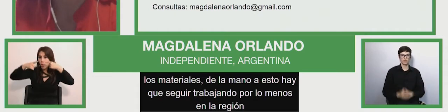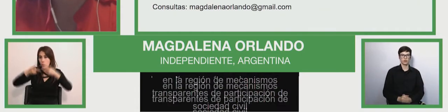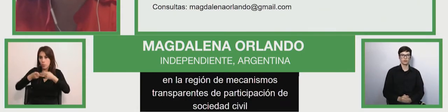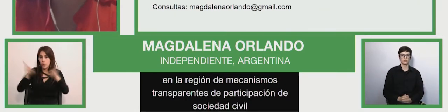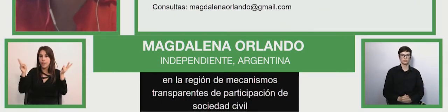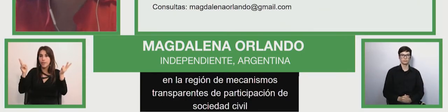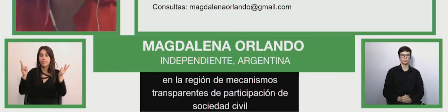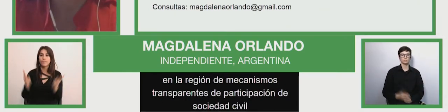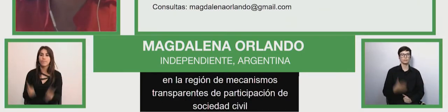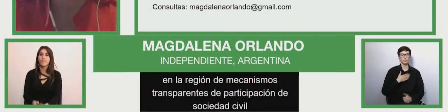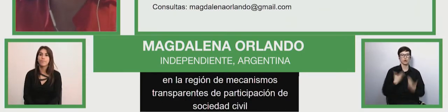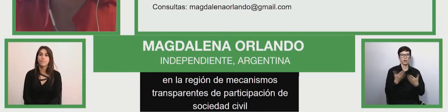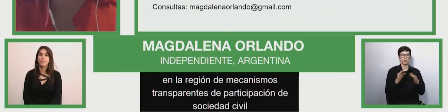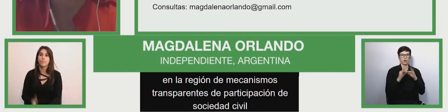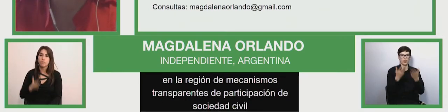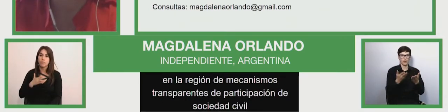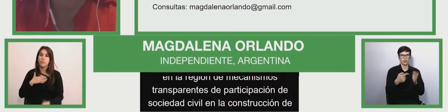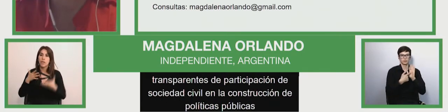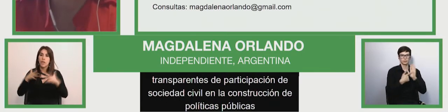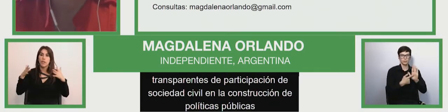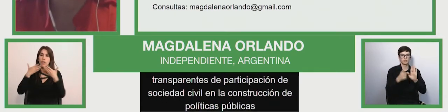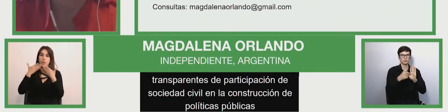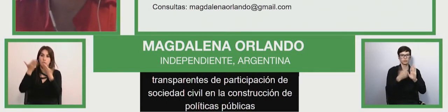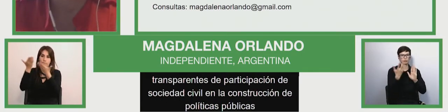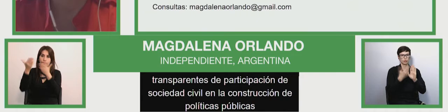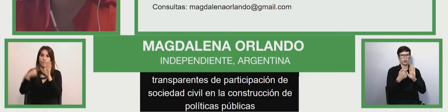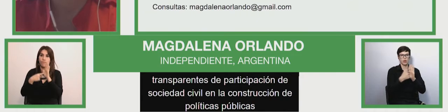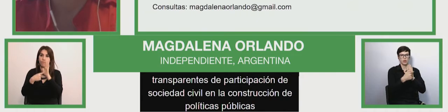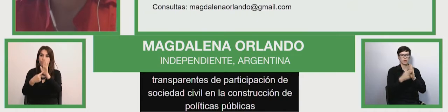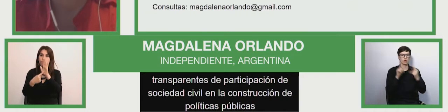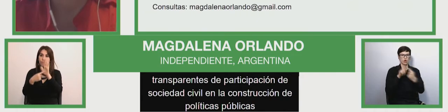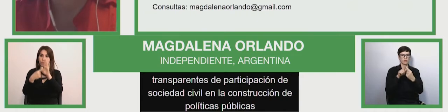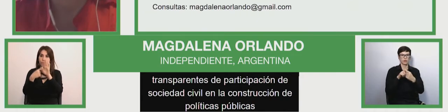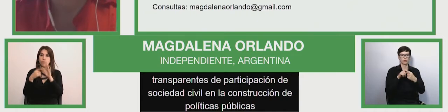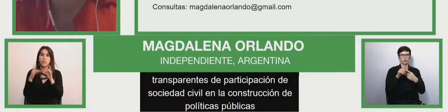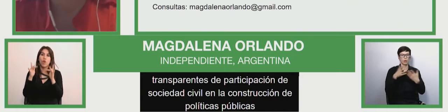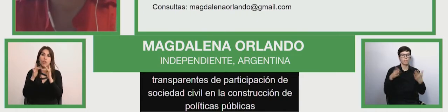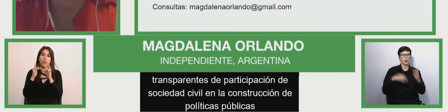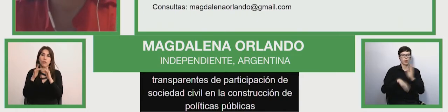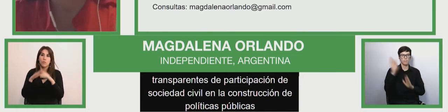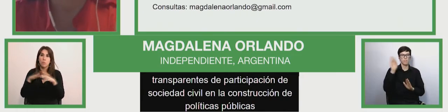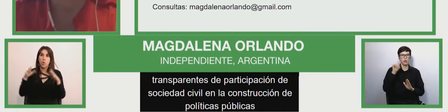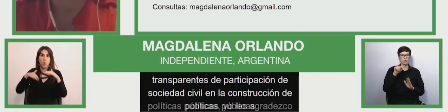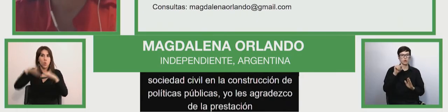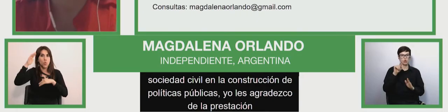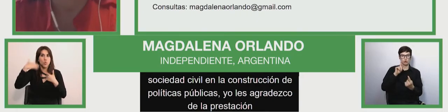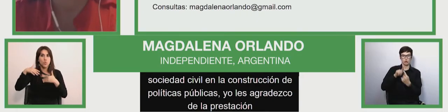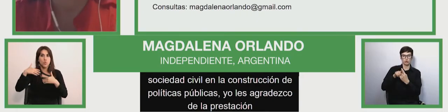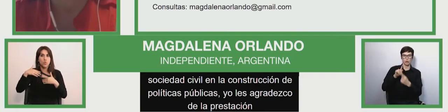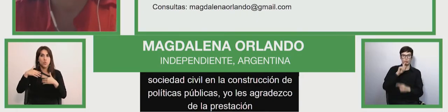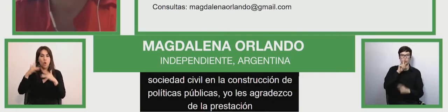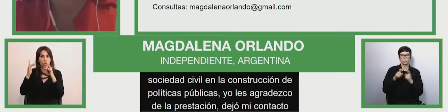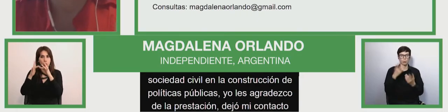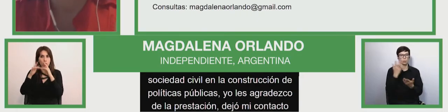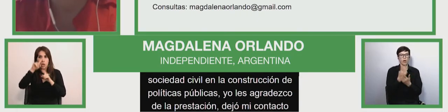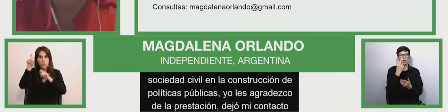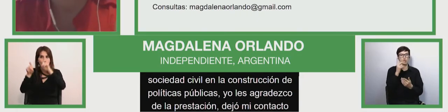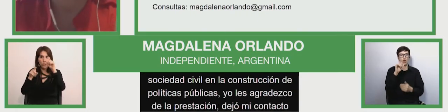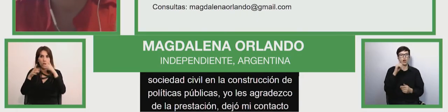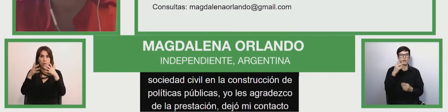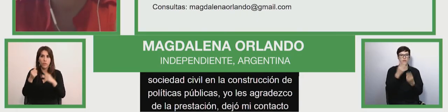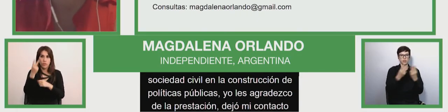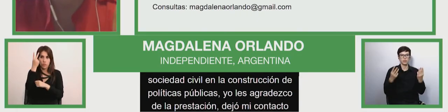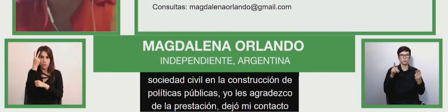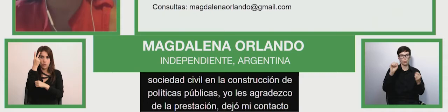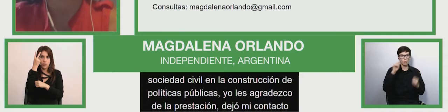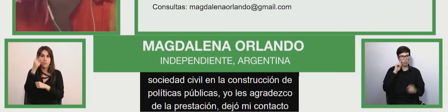Yo les agradezco. En la presentación dejo mi contacto para mayores referencias de lo expuesto. Hay dos links que ustedes pueden acceder tanto